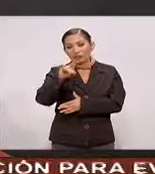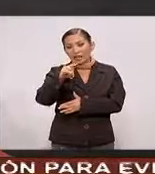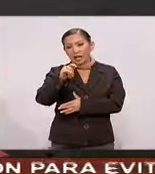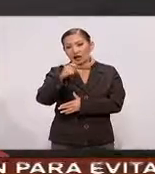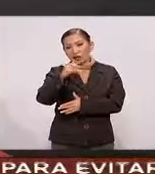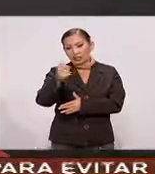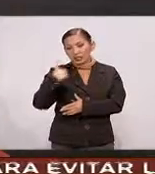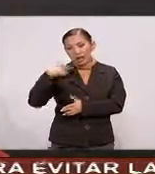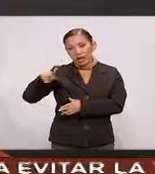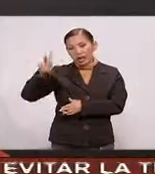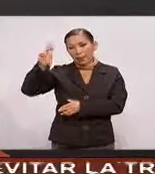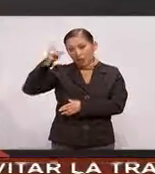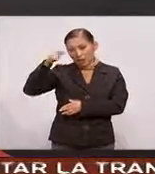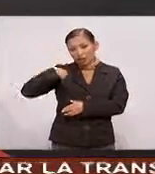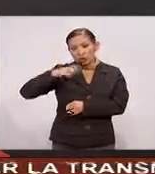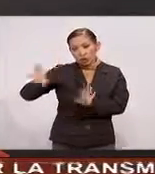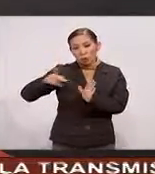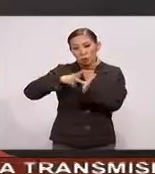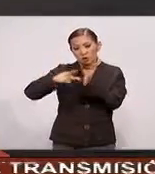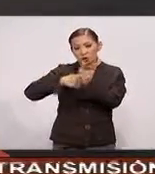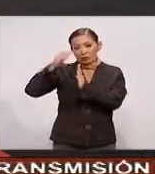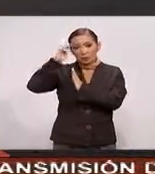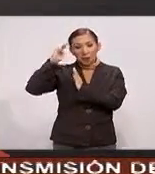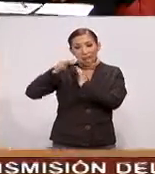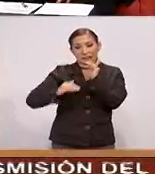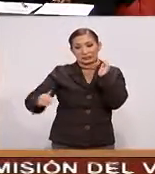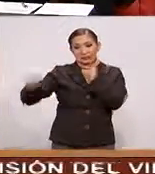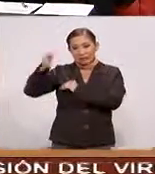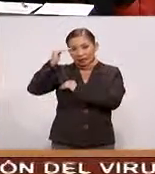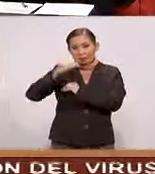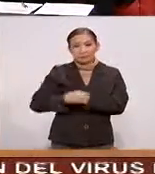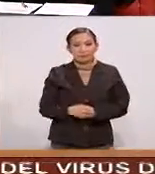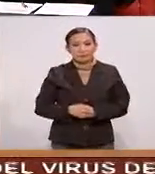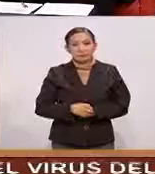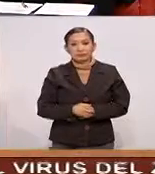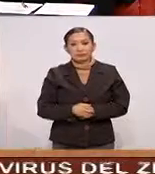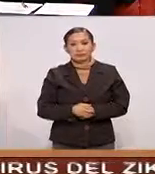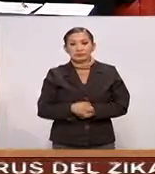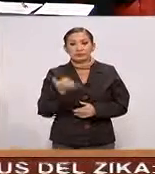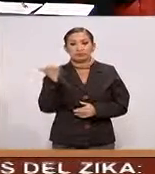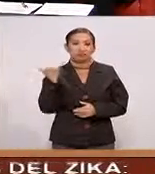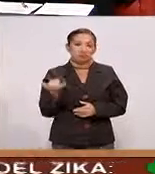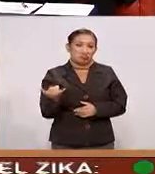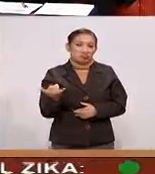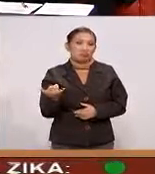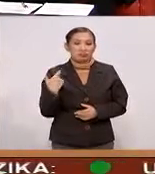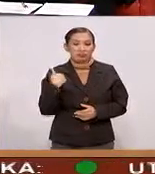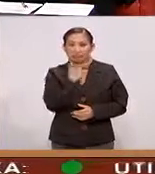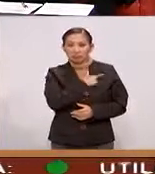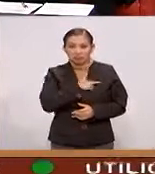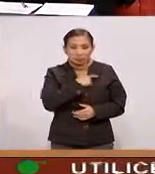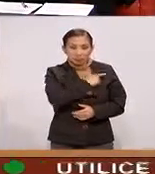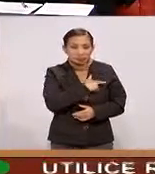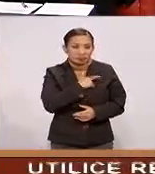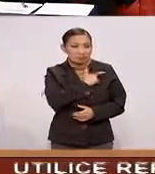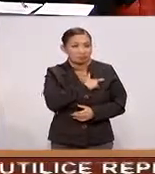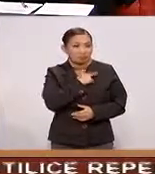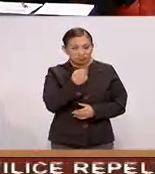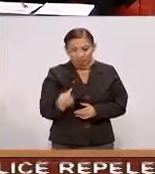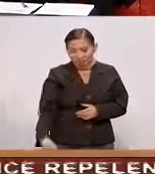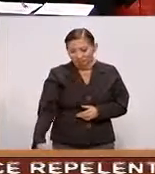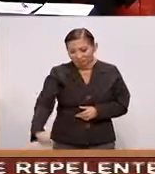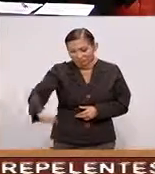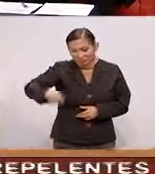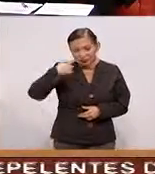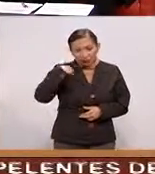Y esto fue mi proyecto De maestría De tecnología avanzada Correcto Y pues a mí me gustaba Desde chiquito